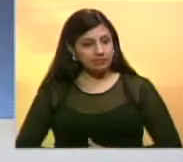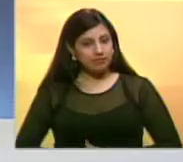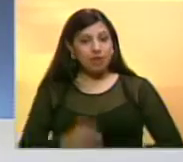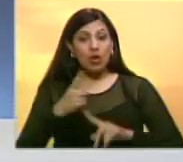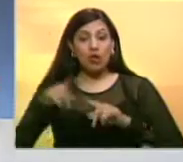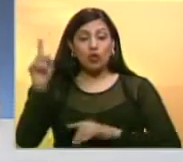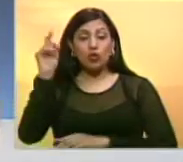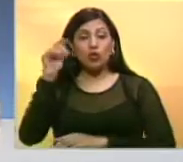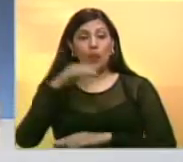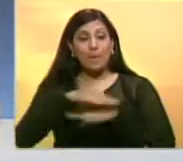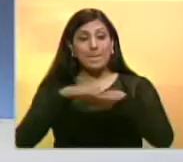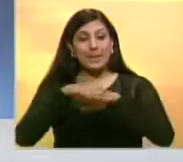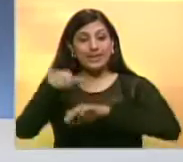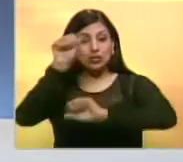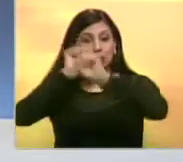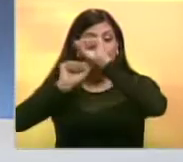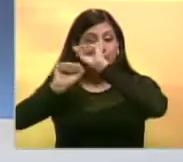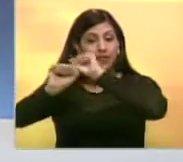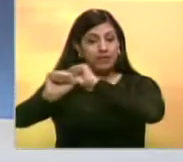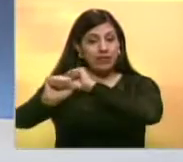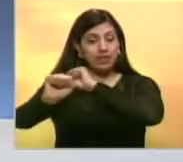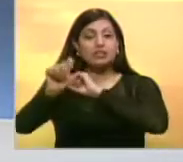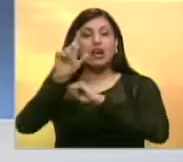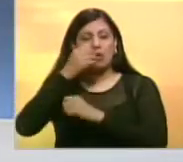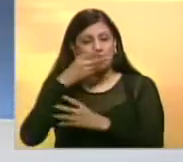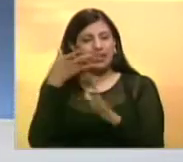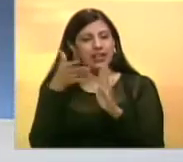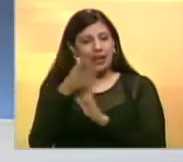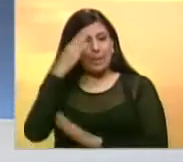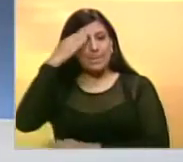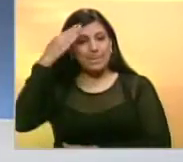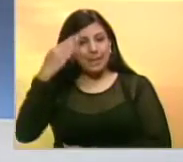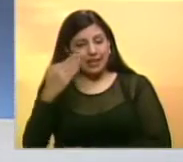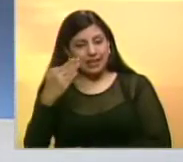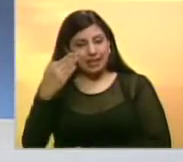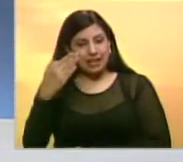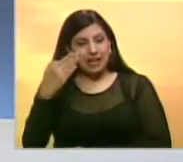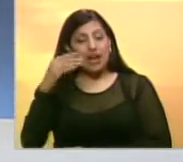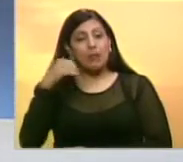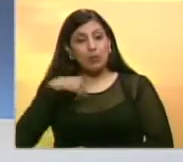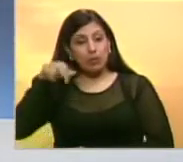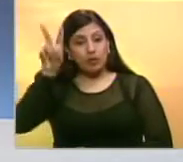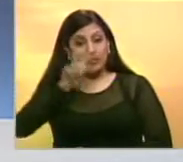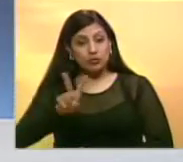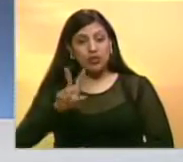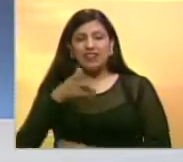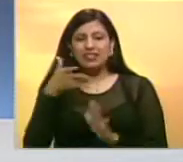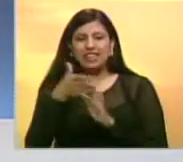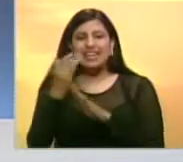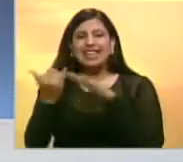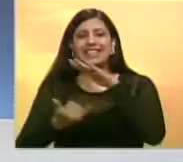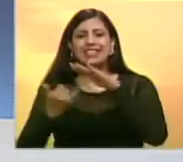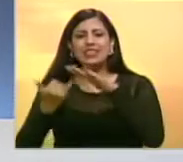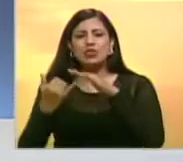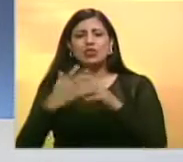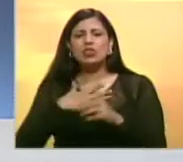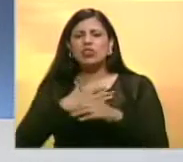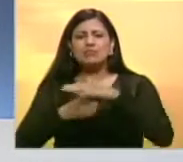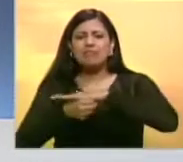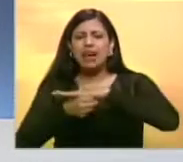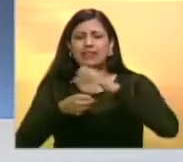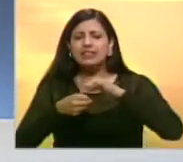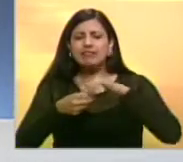El ministro de la Defensa, Vladimir Padrino López, aseguró que la Fuerza Armada Nacional Bolivariana es una institución cuyos pilares